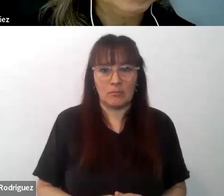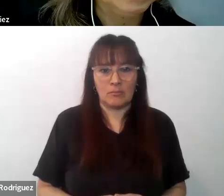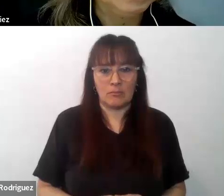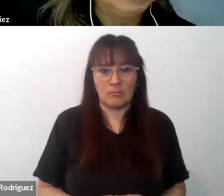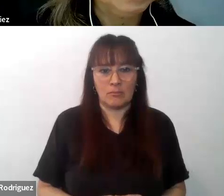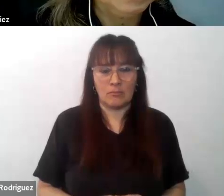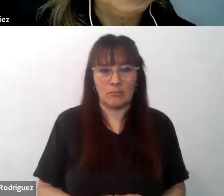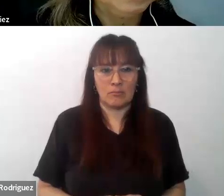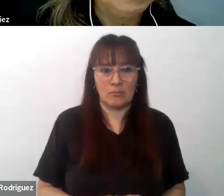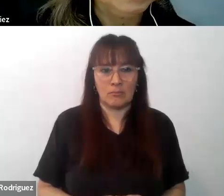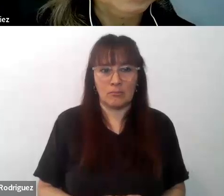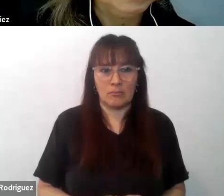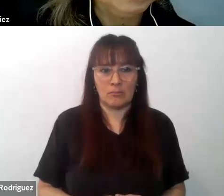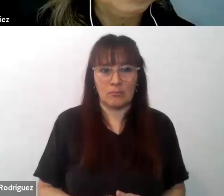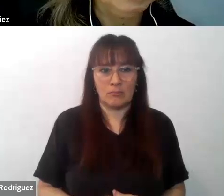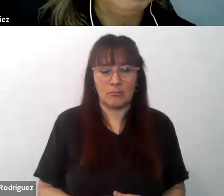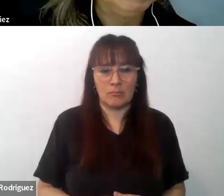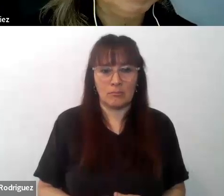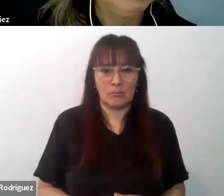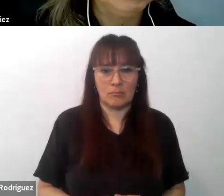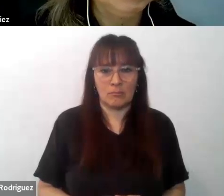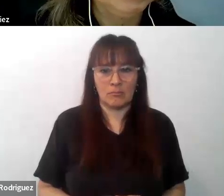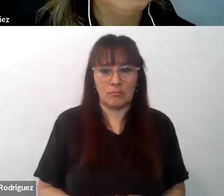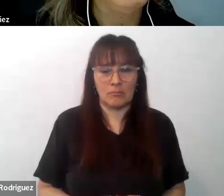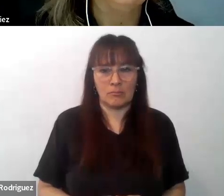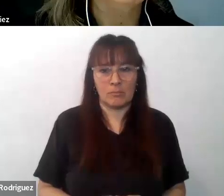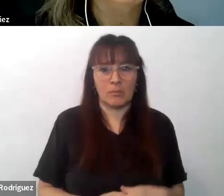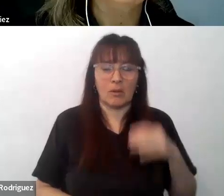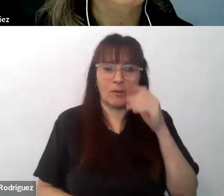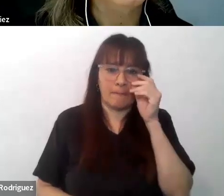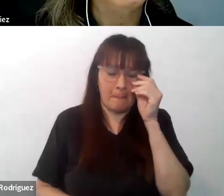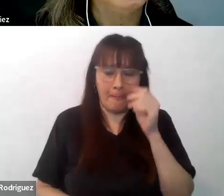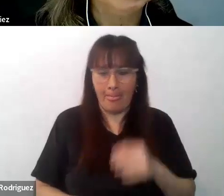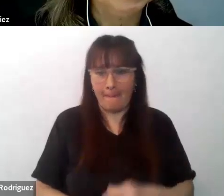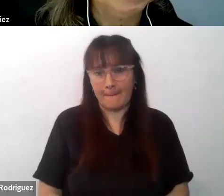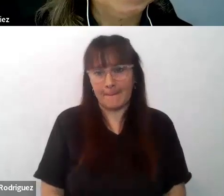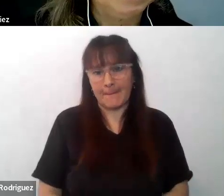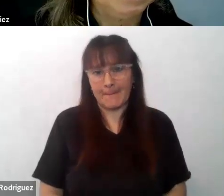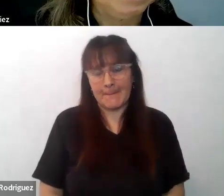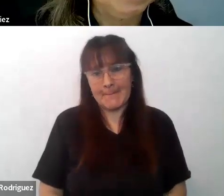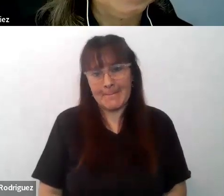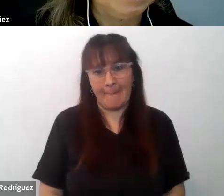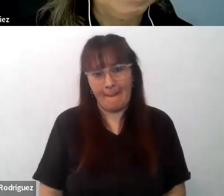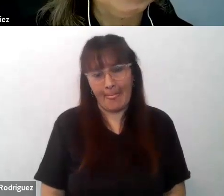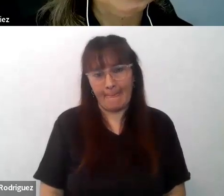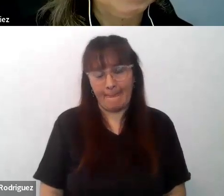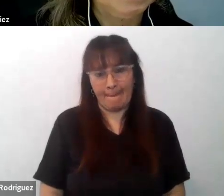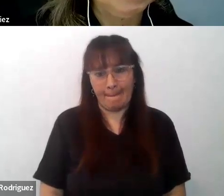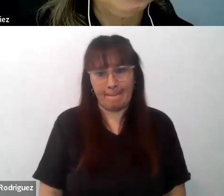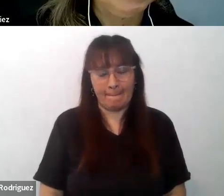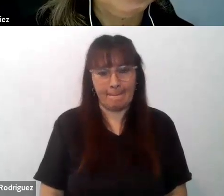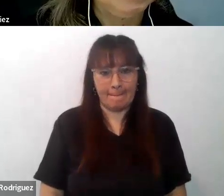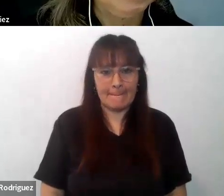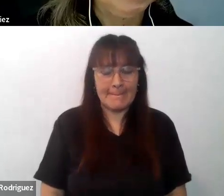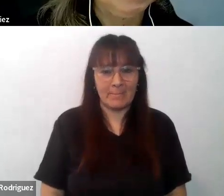da la posibilidad de intercambiar, de dialogar sobre lo que nos preocupa, es decir, la formación de